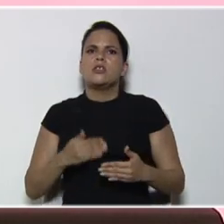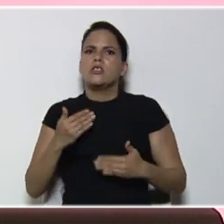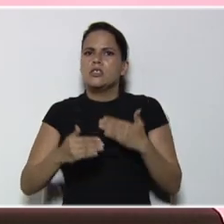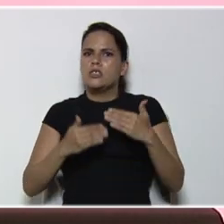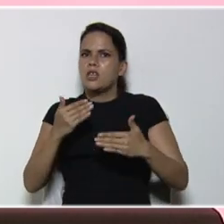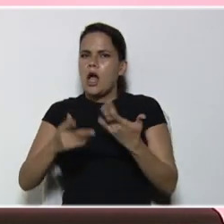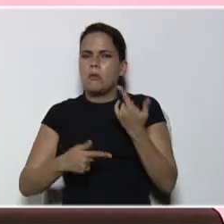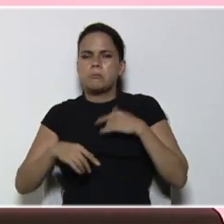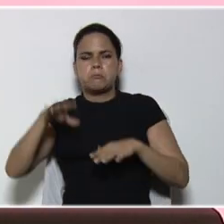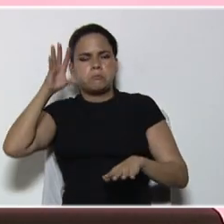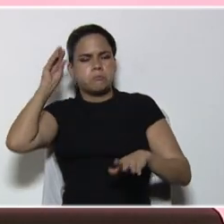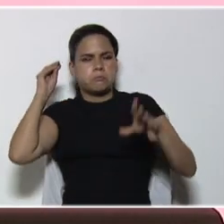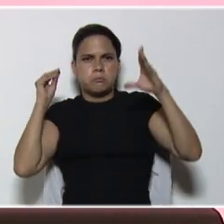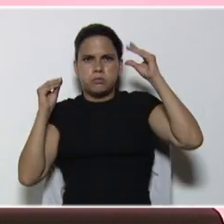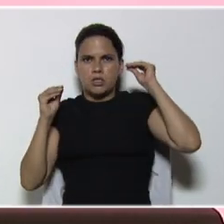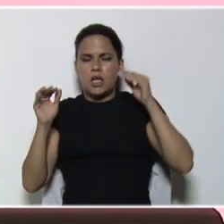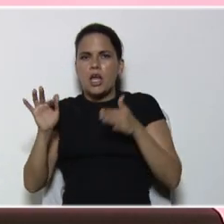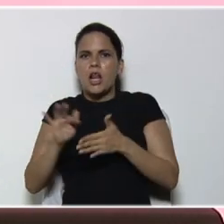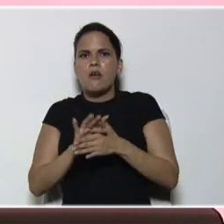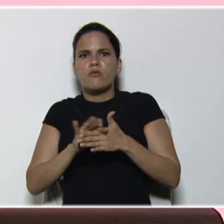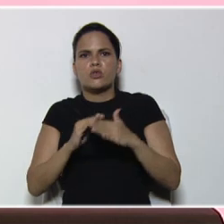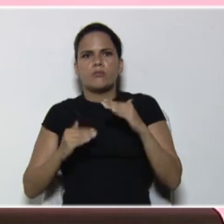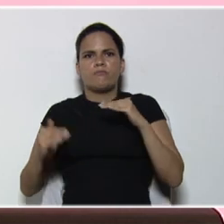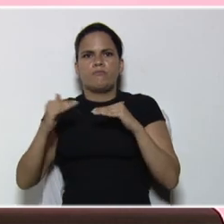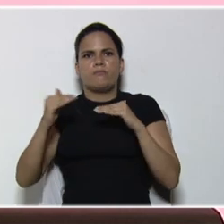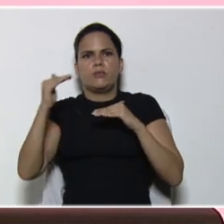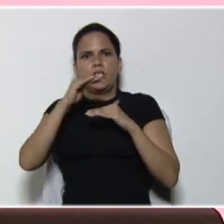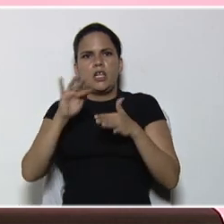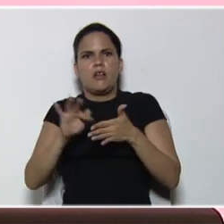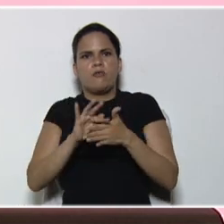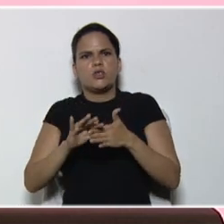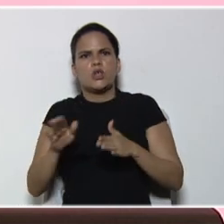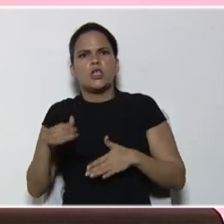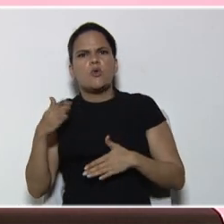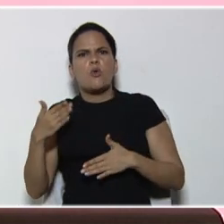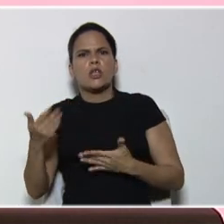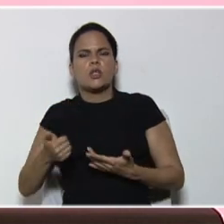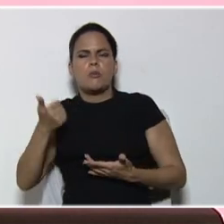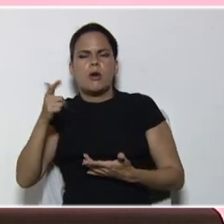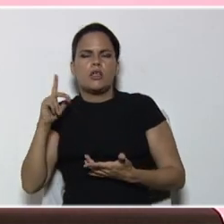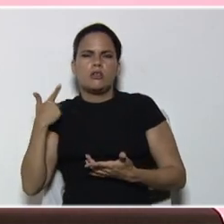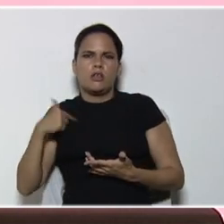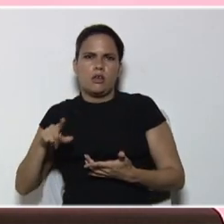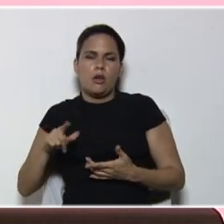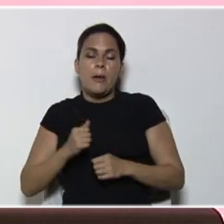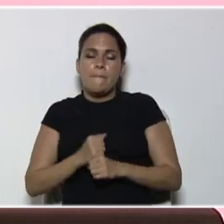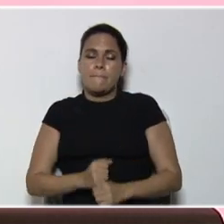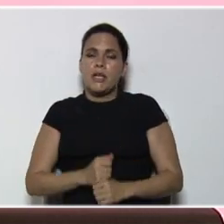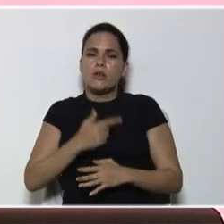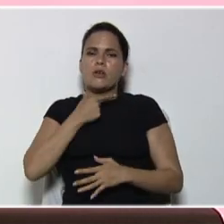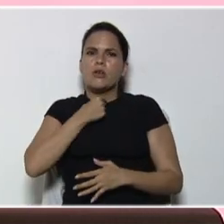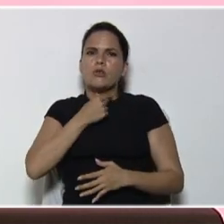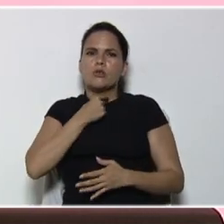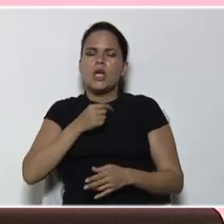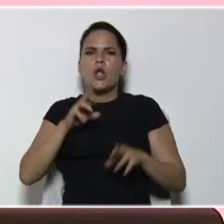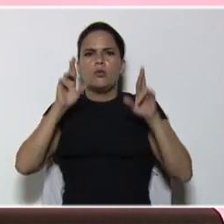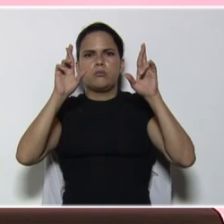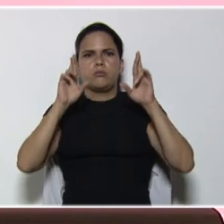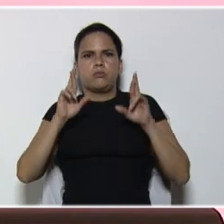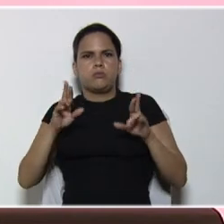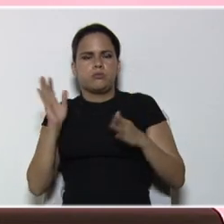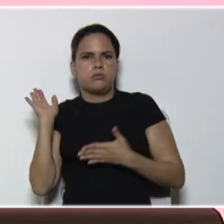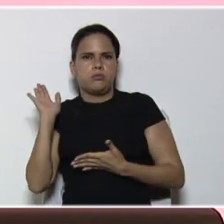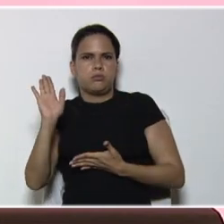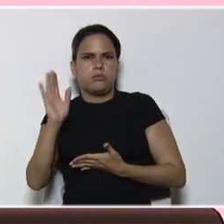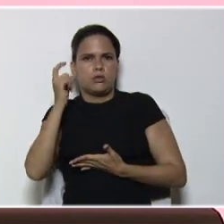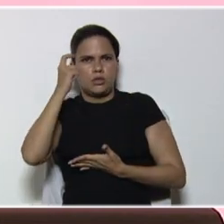aprendizaje, de las funciones exponenciales, y la función logarítmica, espero que les haya gustado, los recursos que les traje el día de hoy,